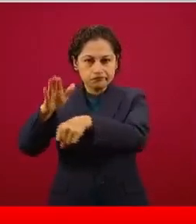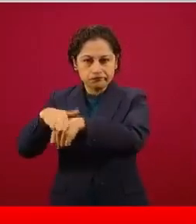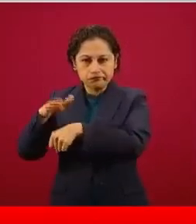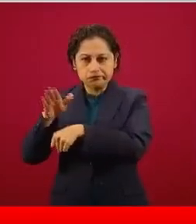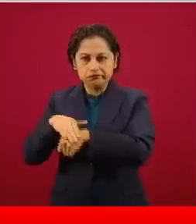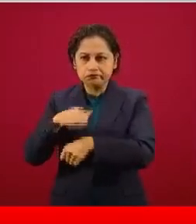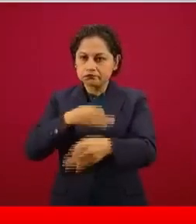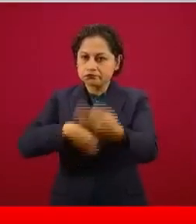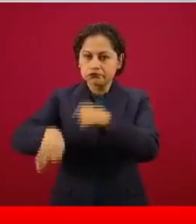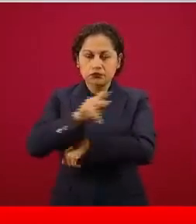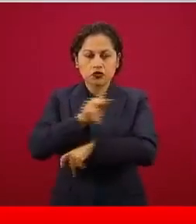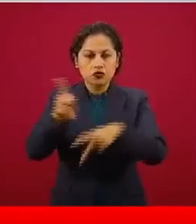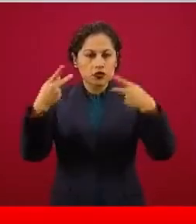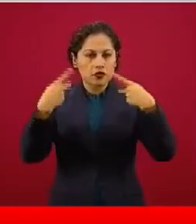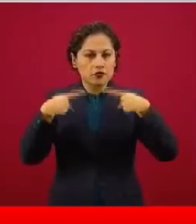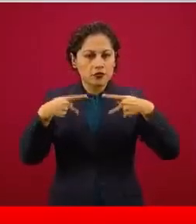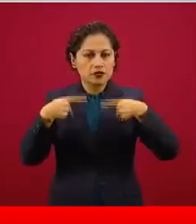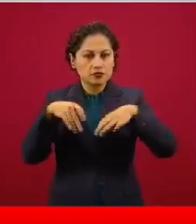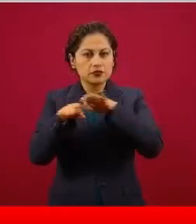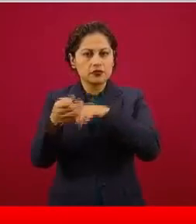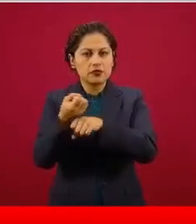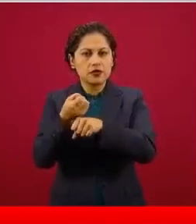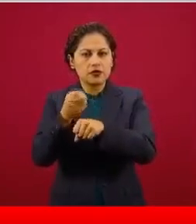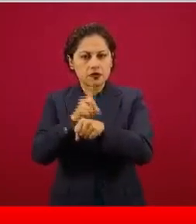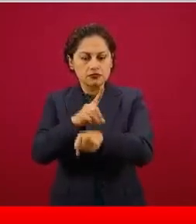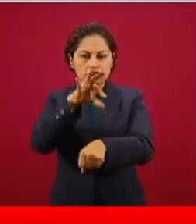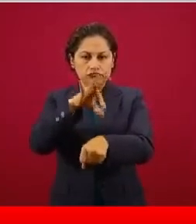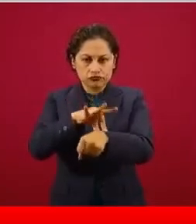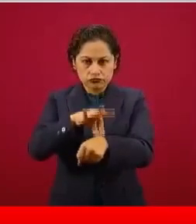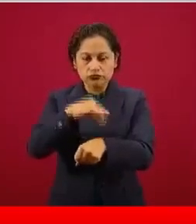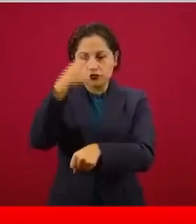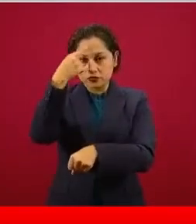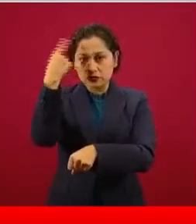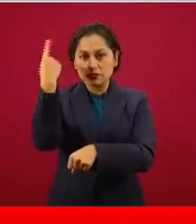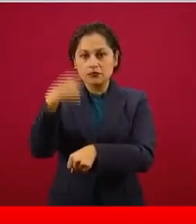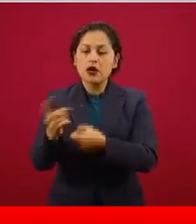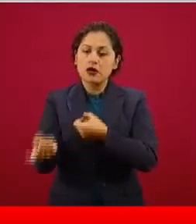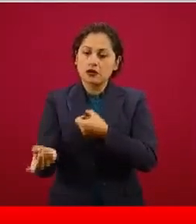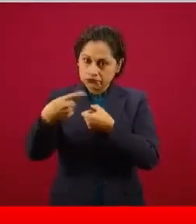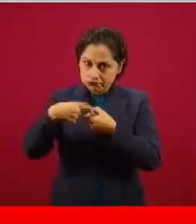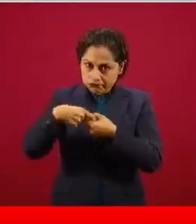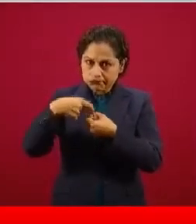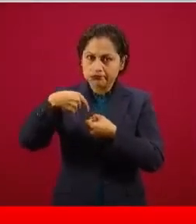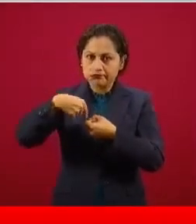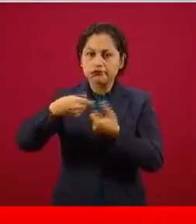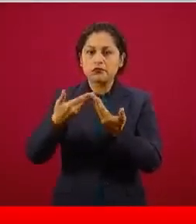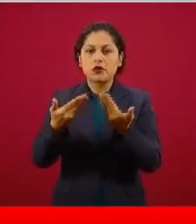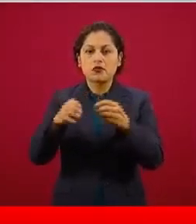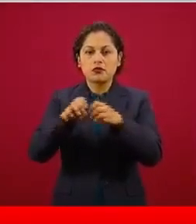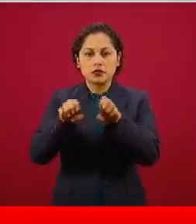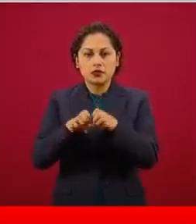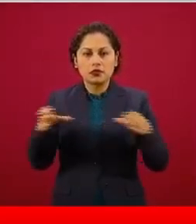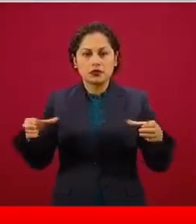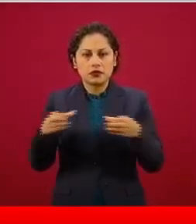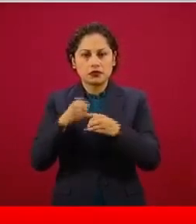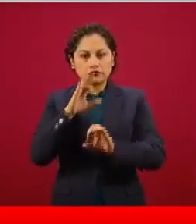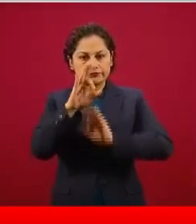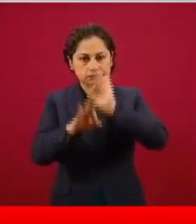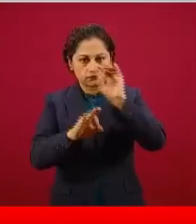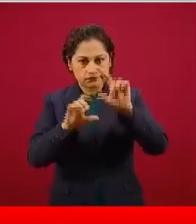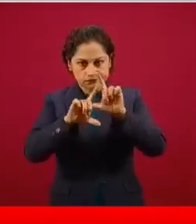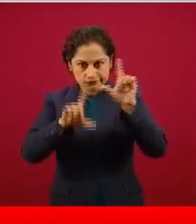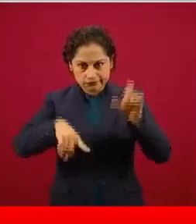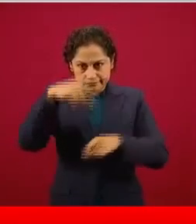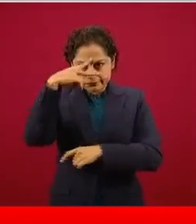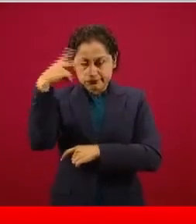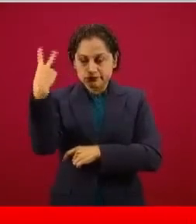a que se incorporen a este compromiso por el país. No quisiera dejar el micrófono sin recordar el llamado